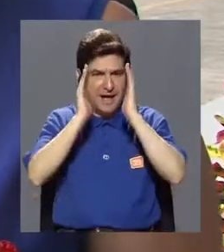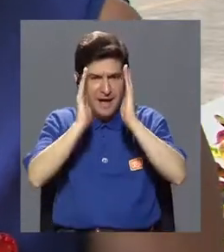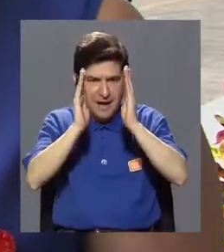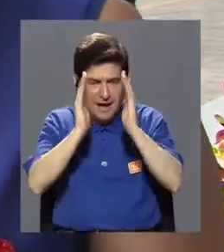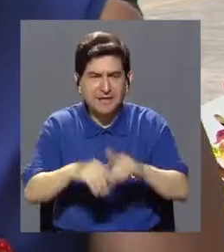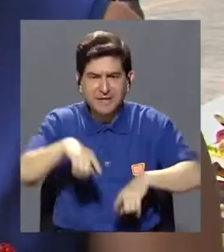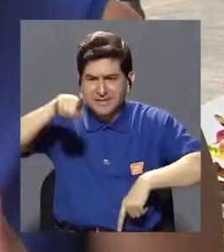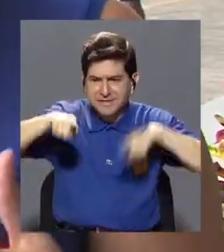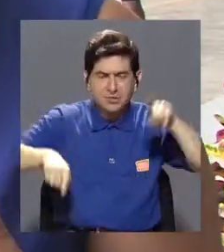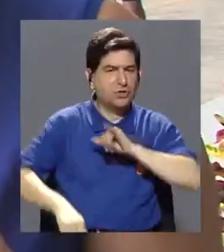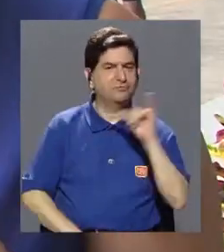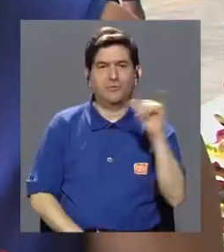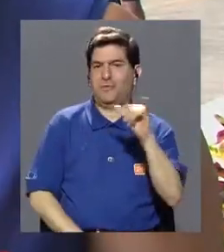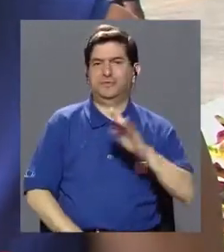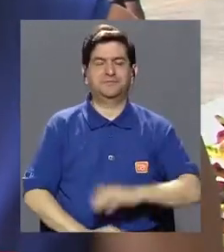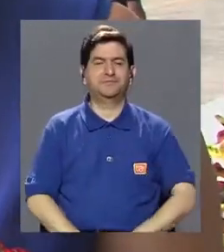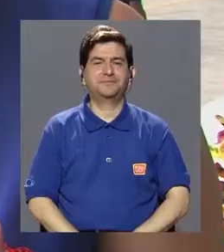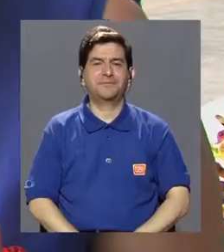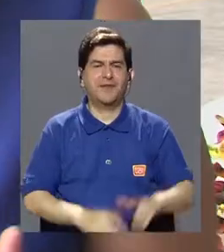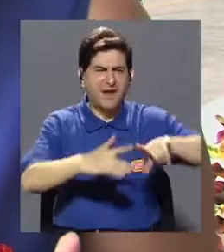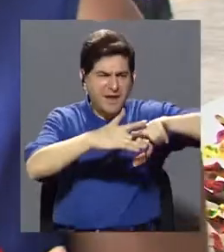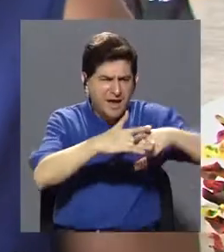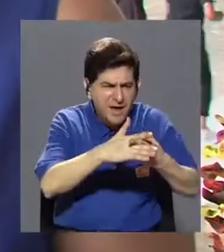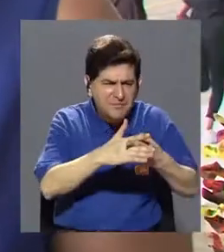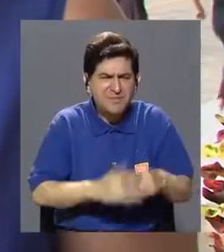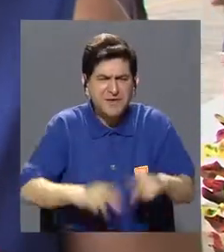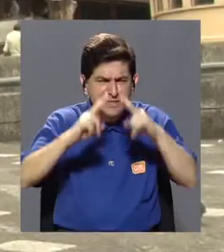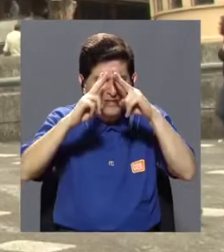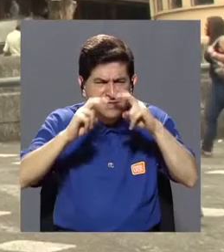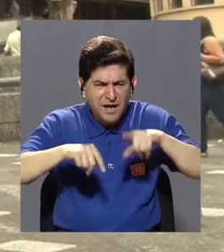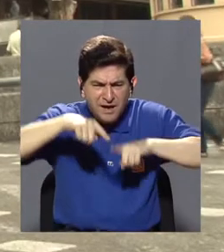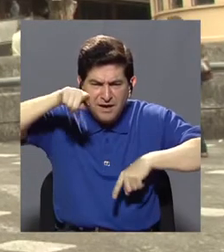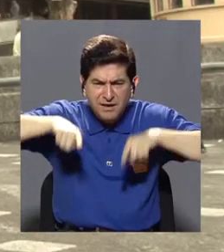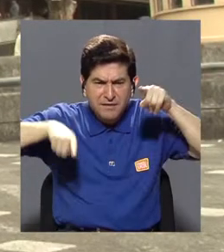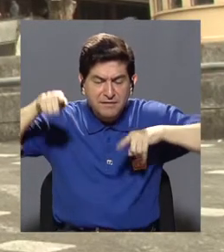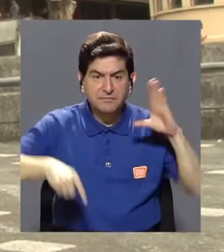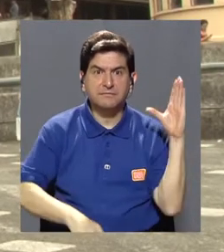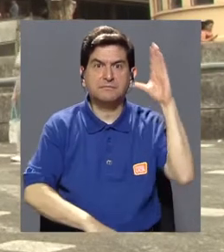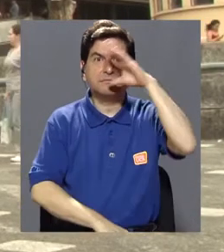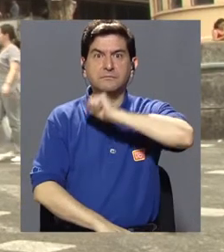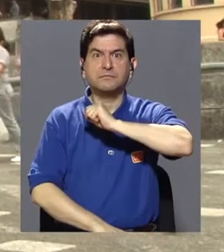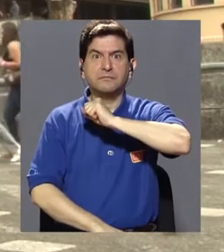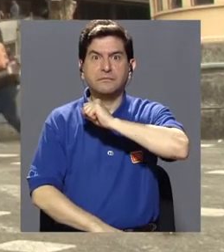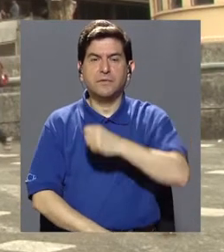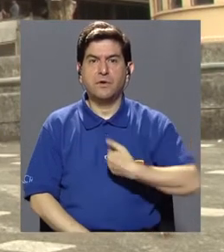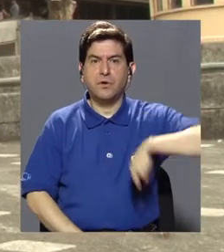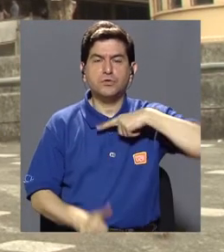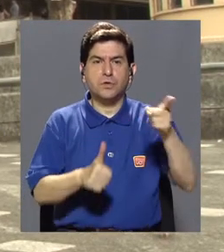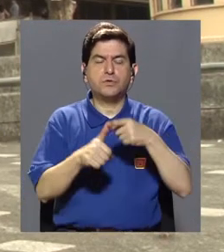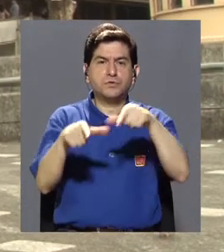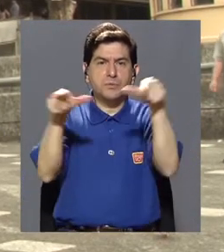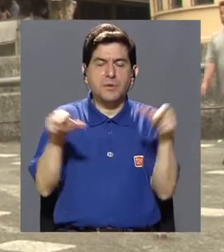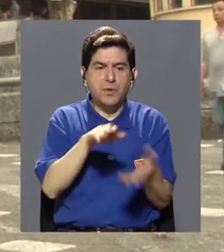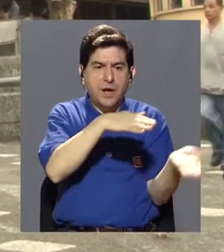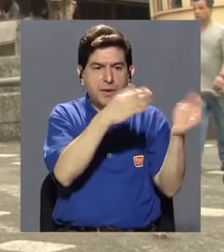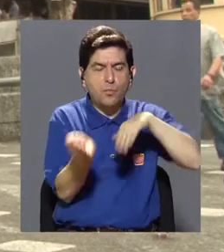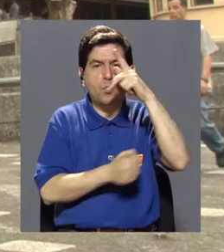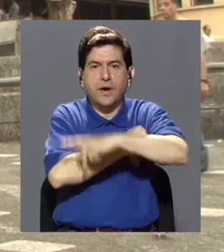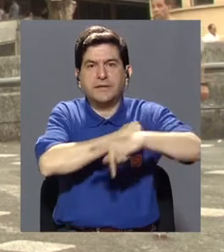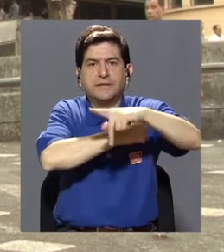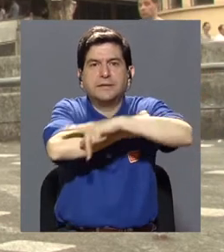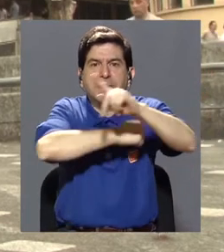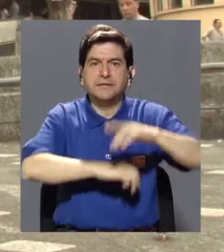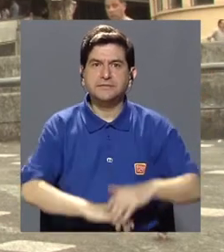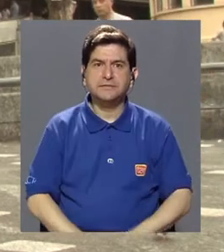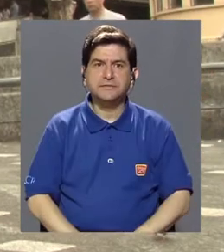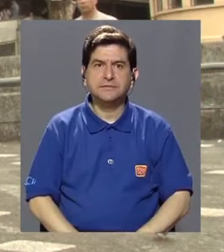lo mismo. Y cuando empezamos a revisar sobre la estadística, nos estamos dando cuenta que estamos ocupando el primer lugar en mortalidad en el país, estamos ocupando